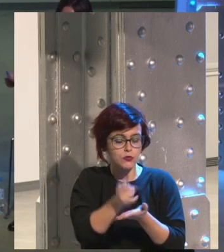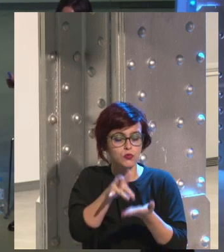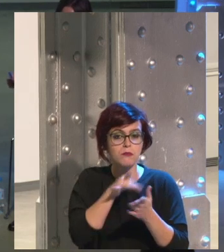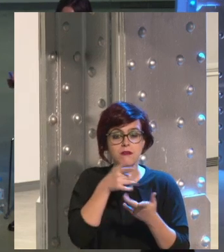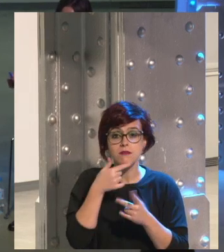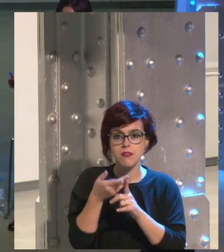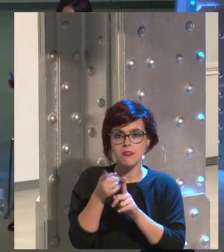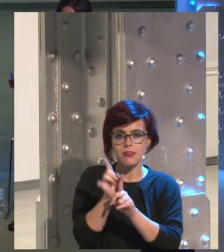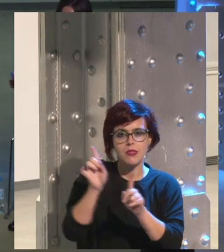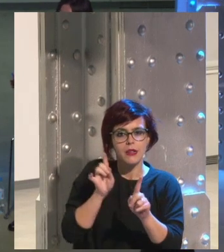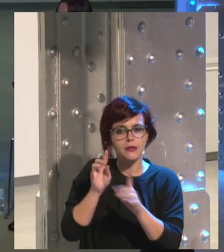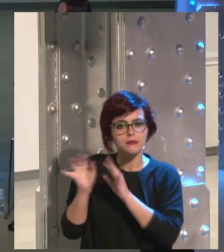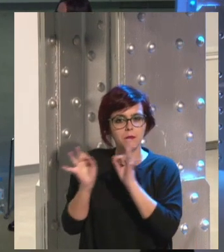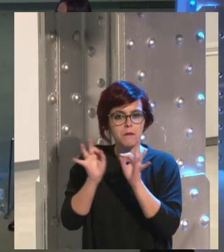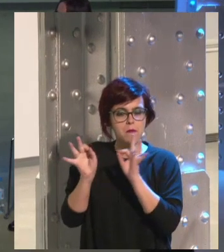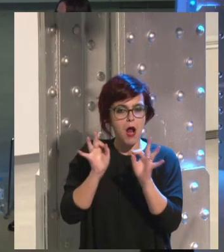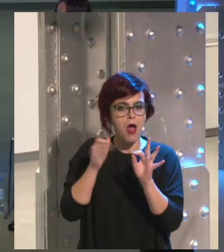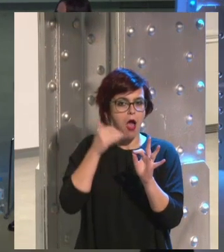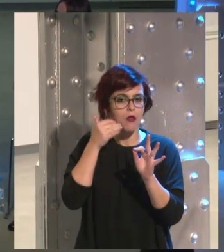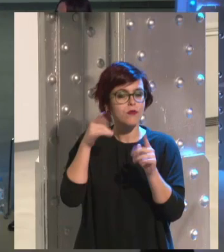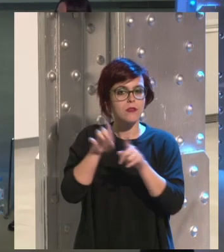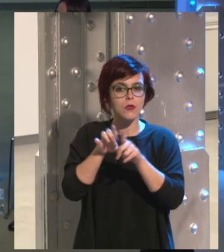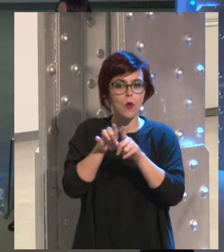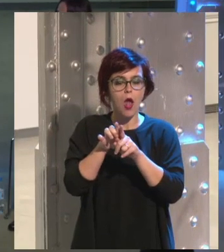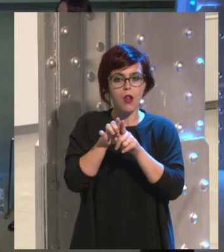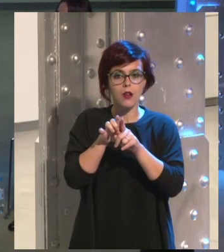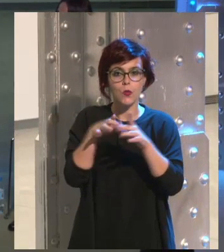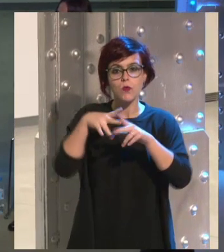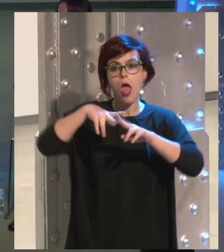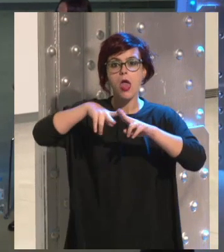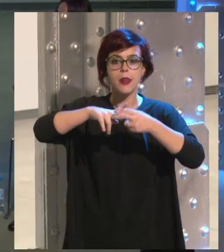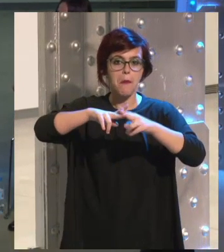ahí detrás que estabais preparando una especie como de herramienta,